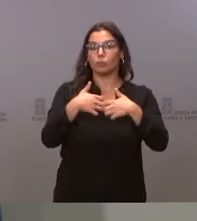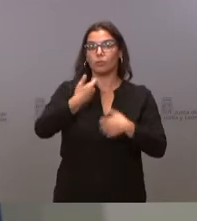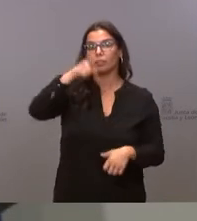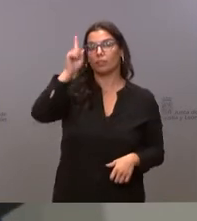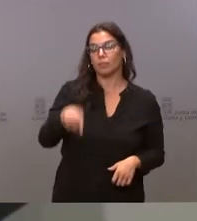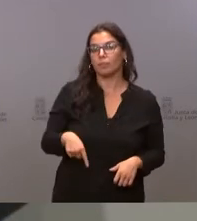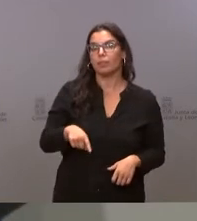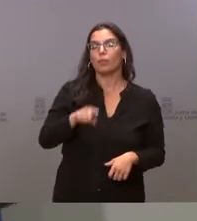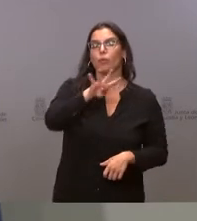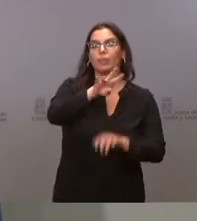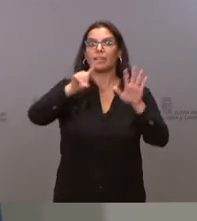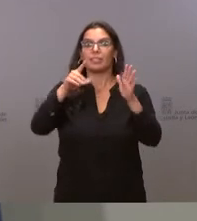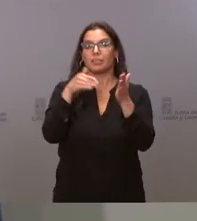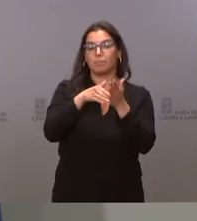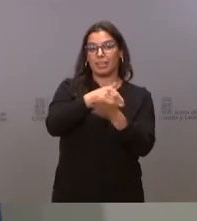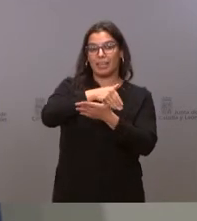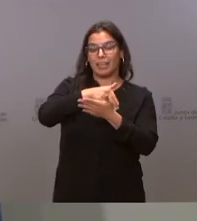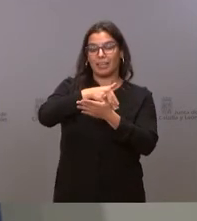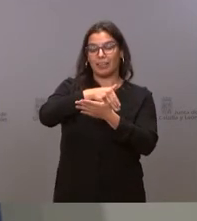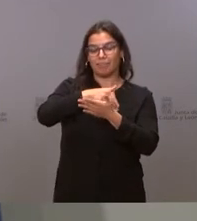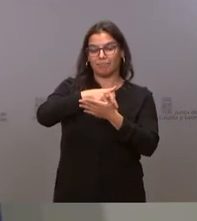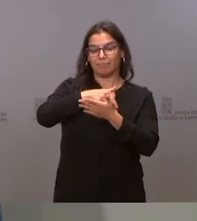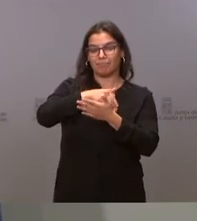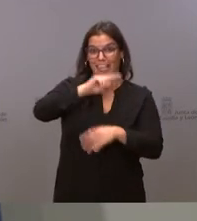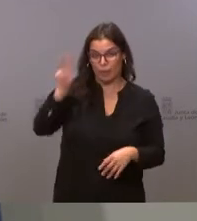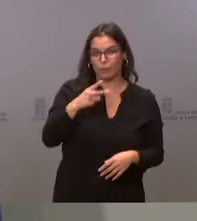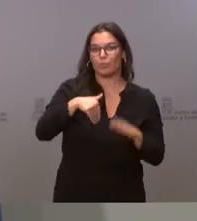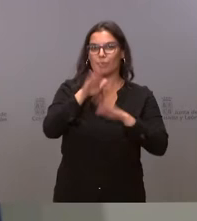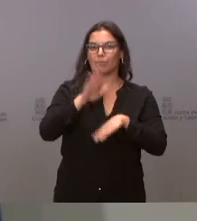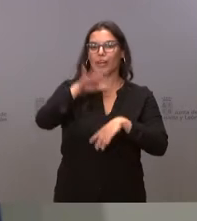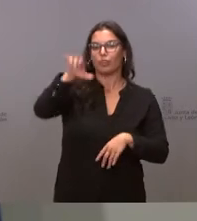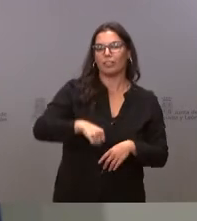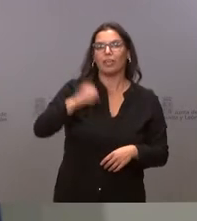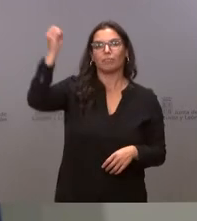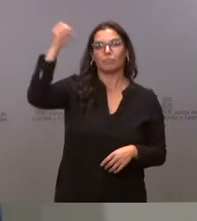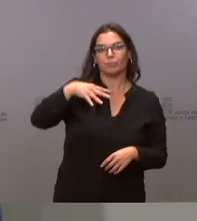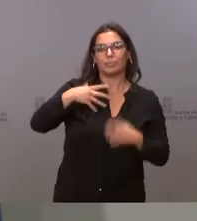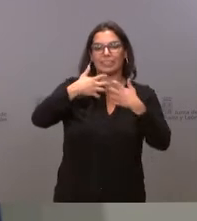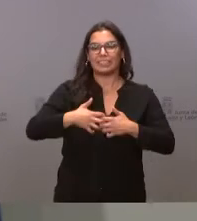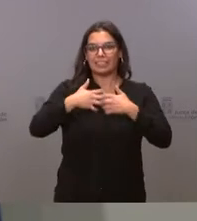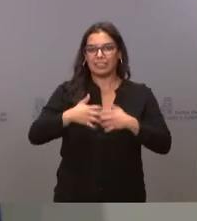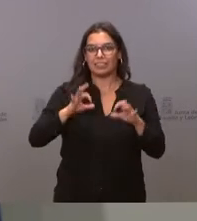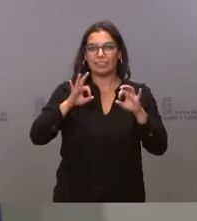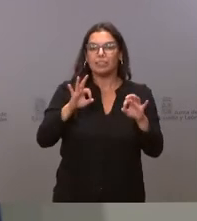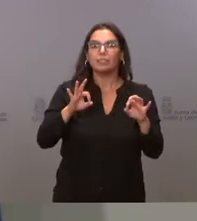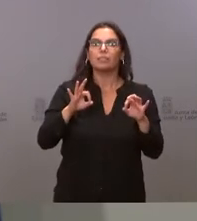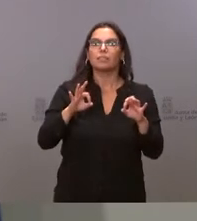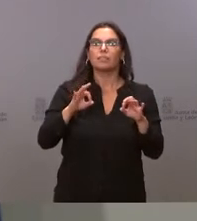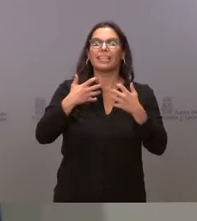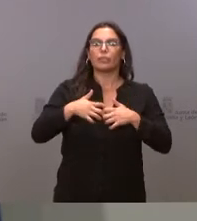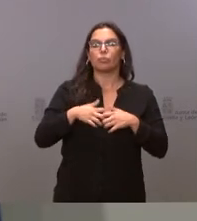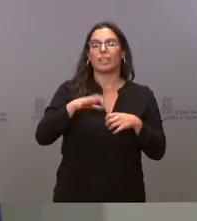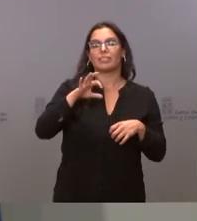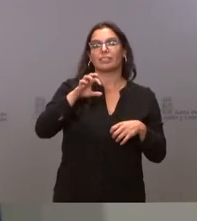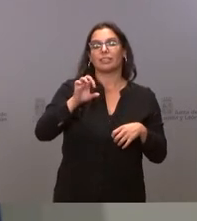de 46.000 euros para la ampliación de la potencia eléctrica de la planta Saint-Jean Industries para garantizar su continuidad